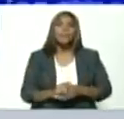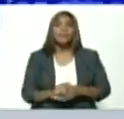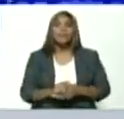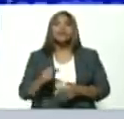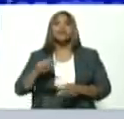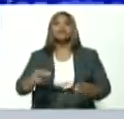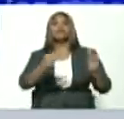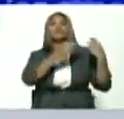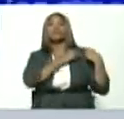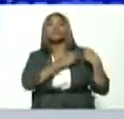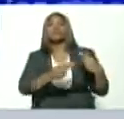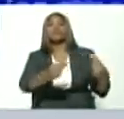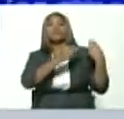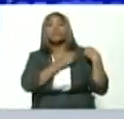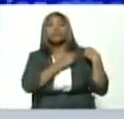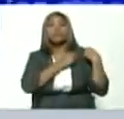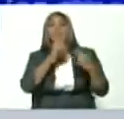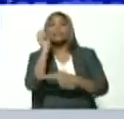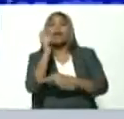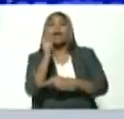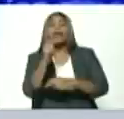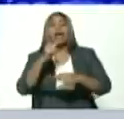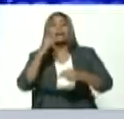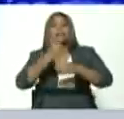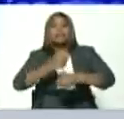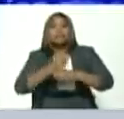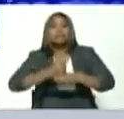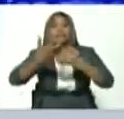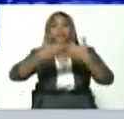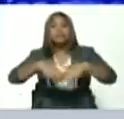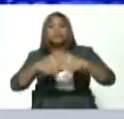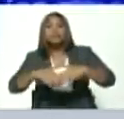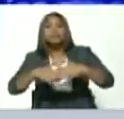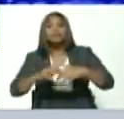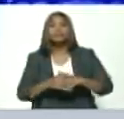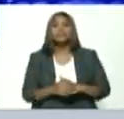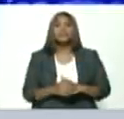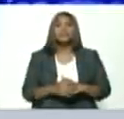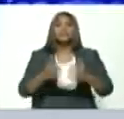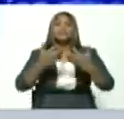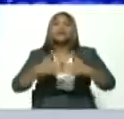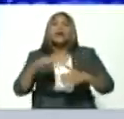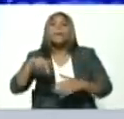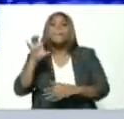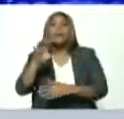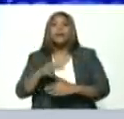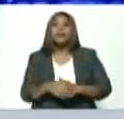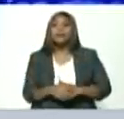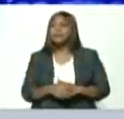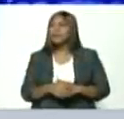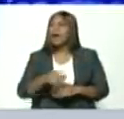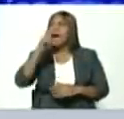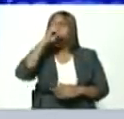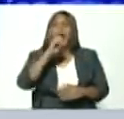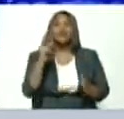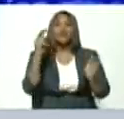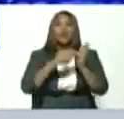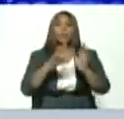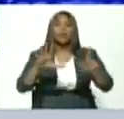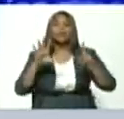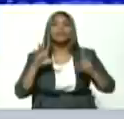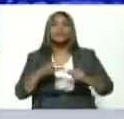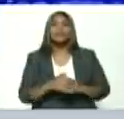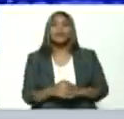al frente de las tareas productivas del país, la recuperación económica de la patria. Desde el año 2016 cuando usted creó